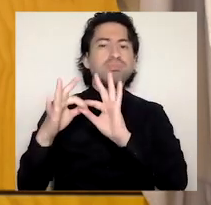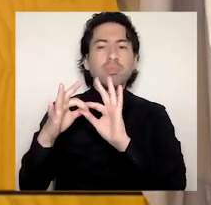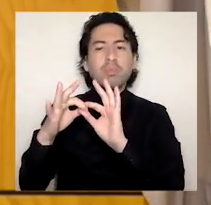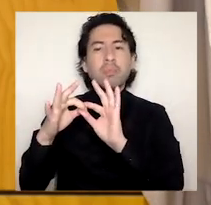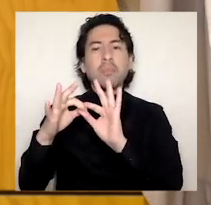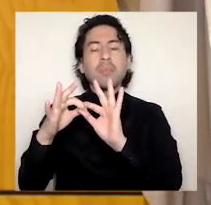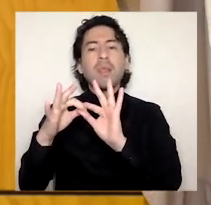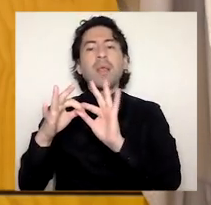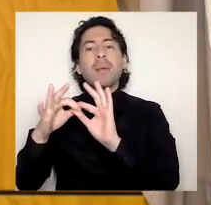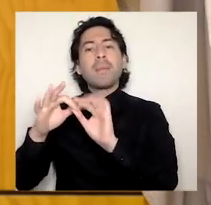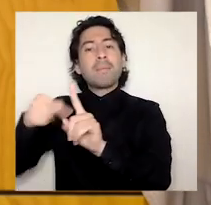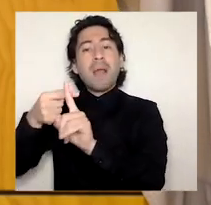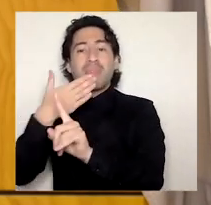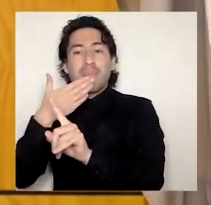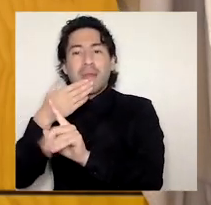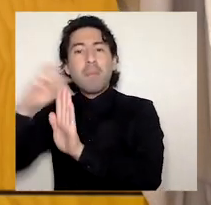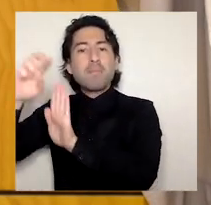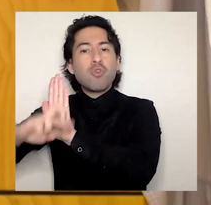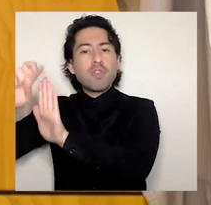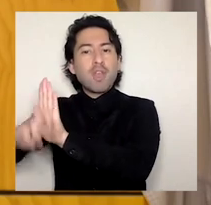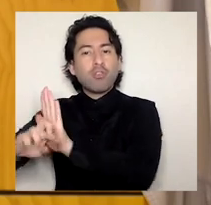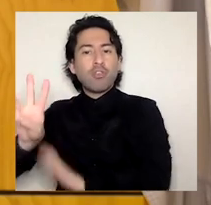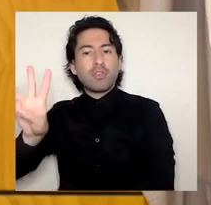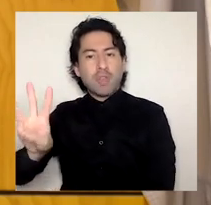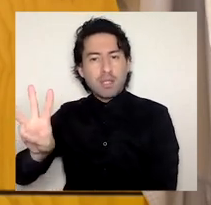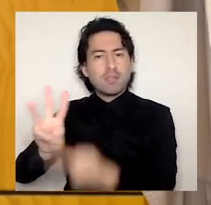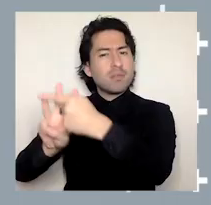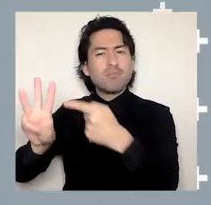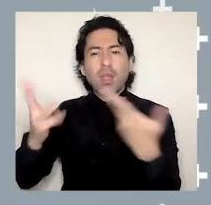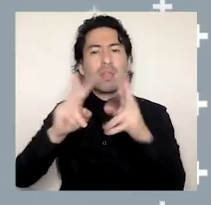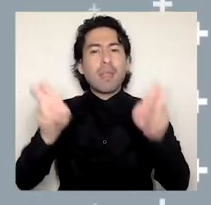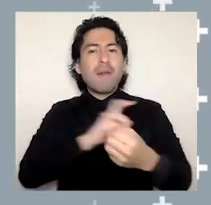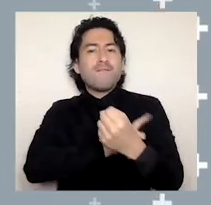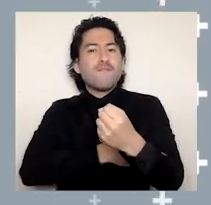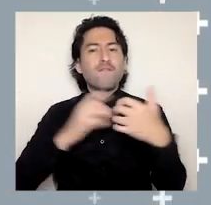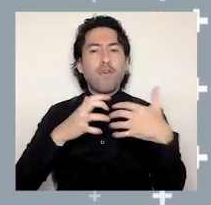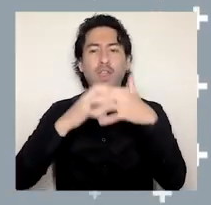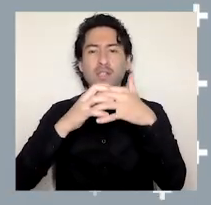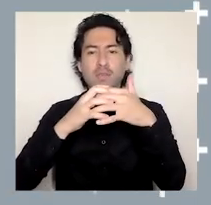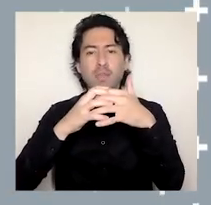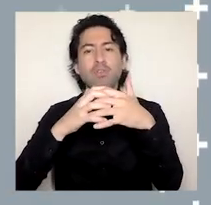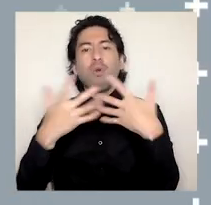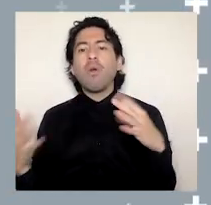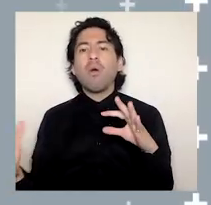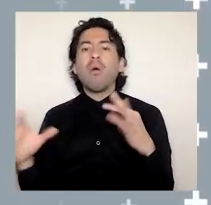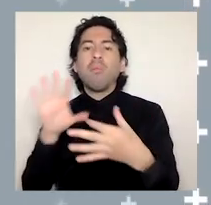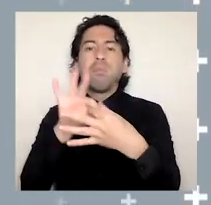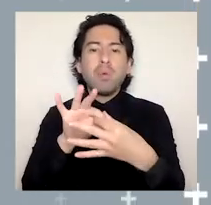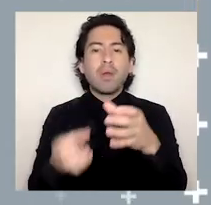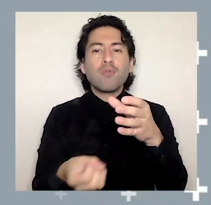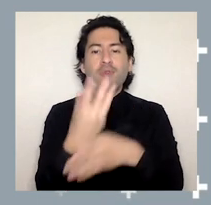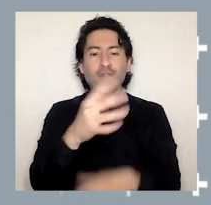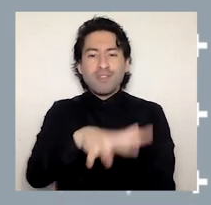asociados al nuevo escenario de contingencia, como son la potenciación de la virtualización de